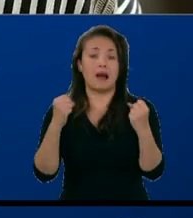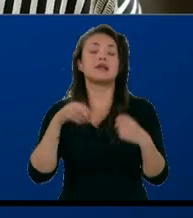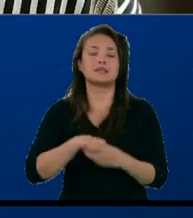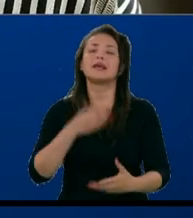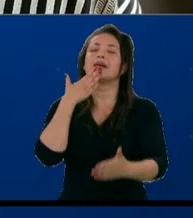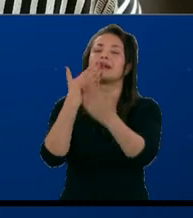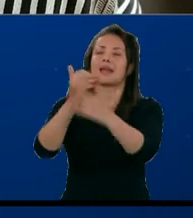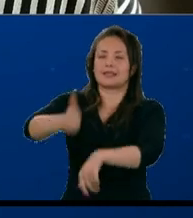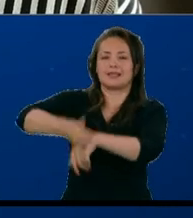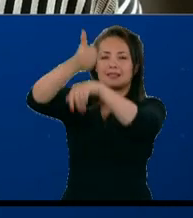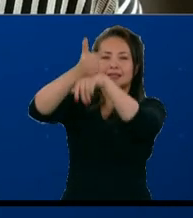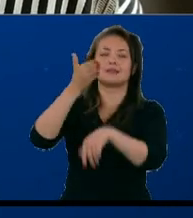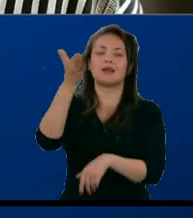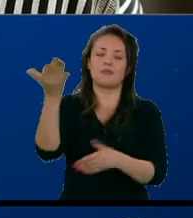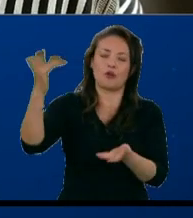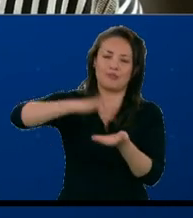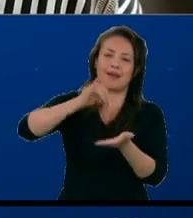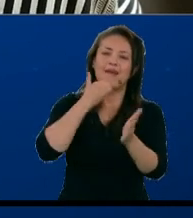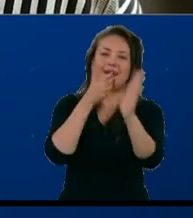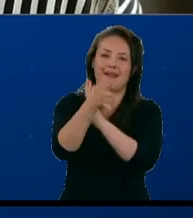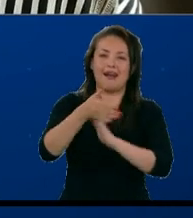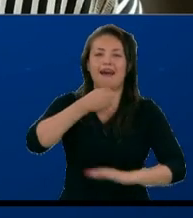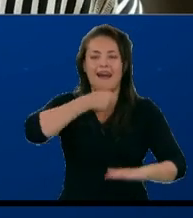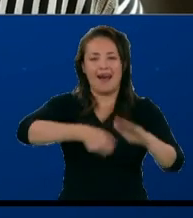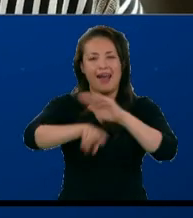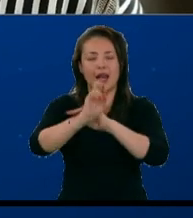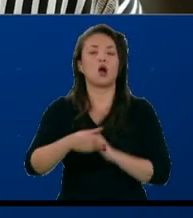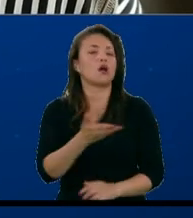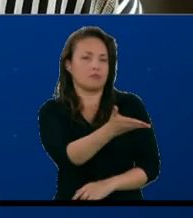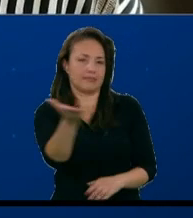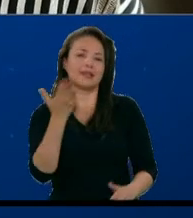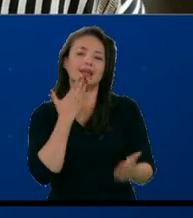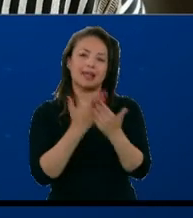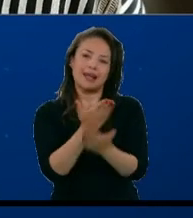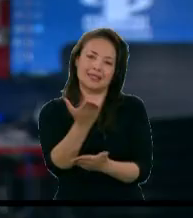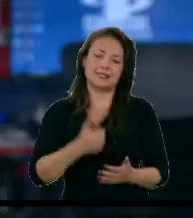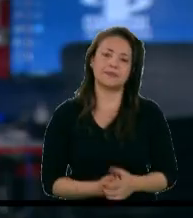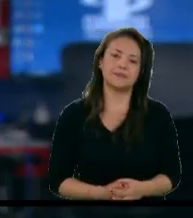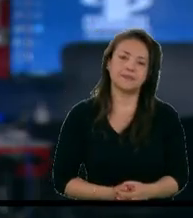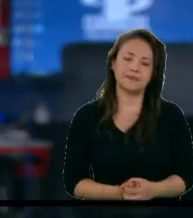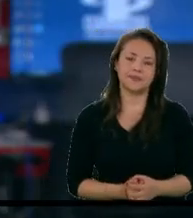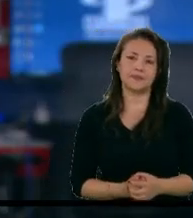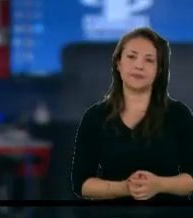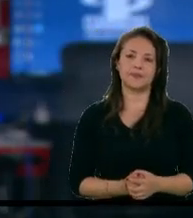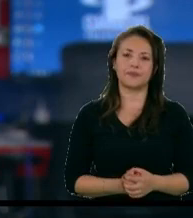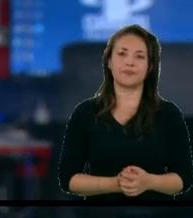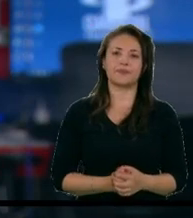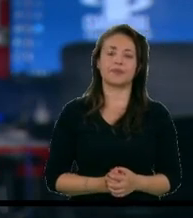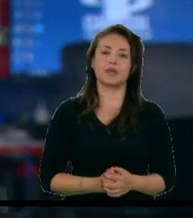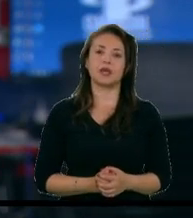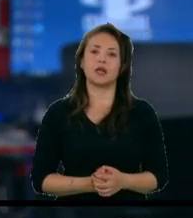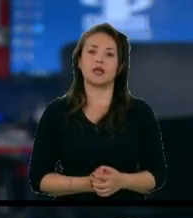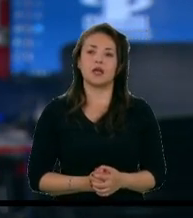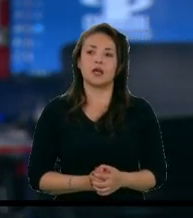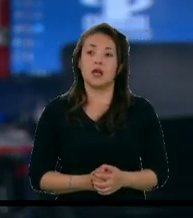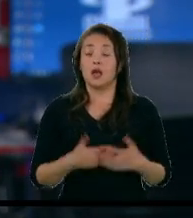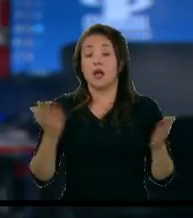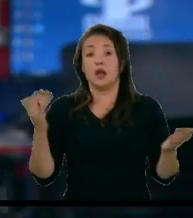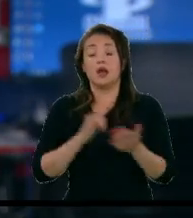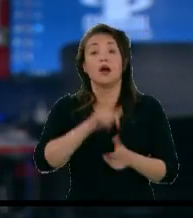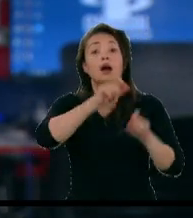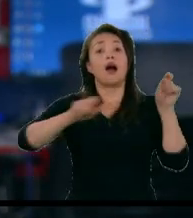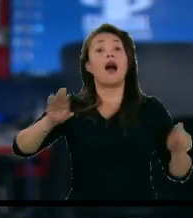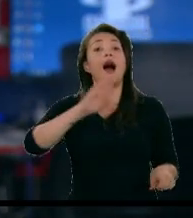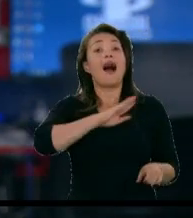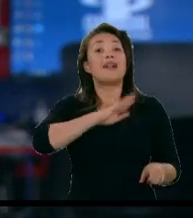Barrios, muchas gracias por su tiempo aquí en Noticias Caracol. A ustedes muchísimas gracias. Y al menos 12 alcaldes del